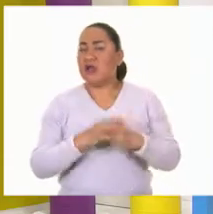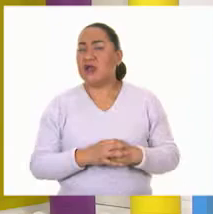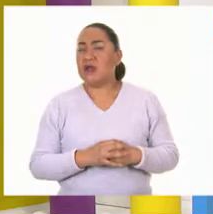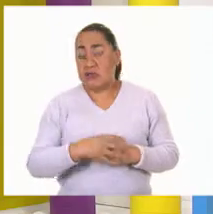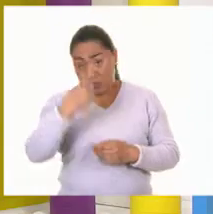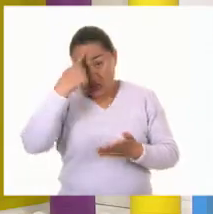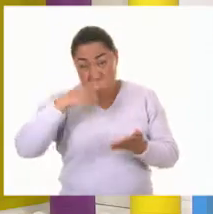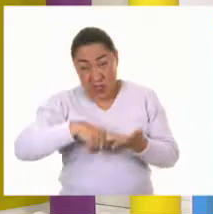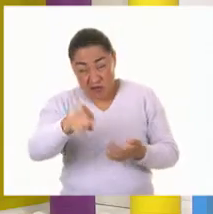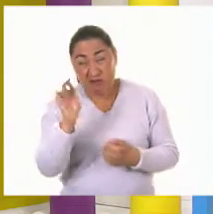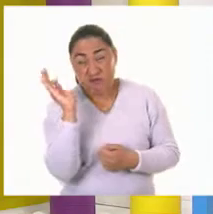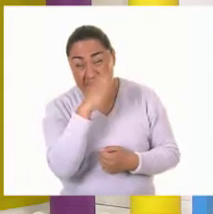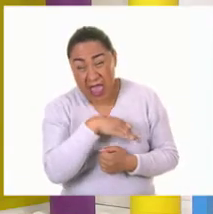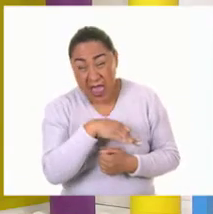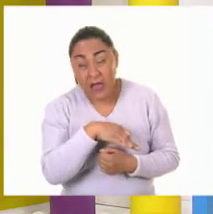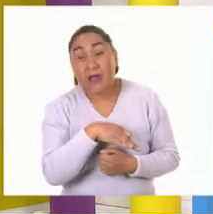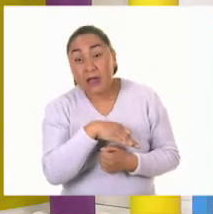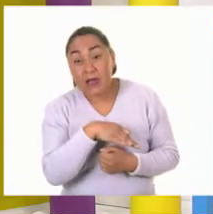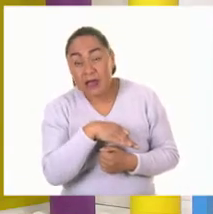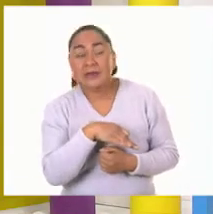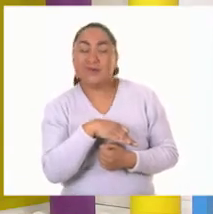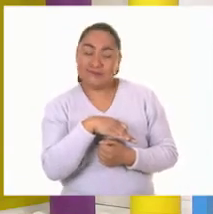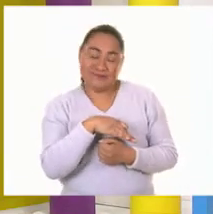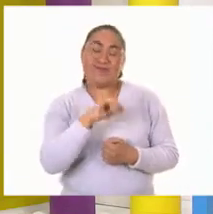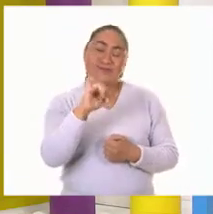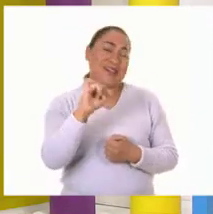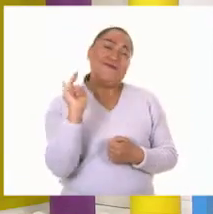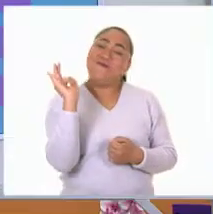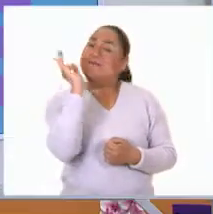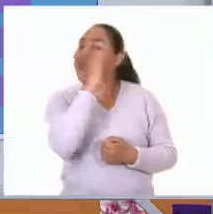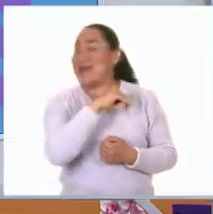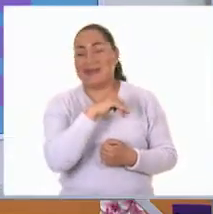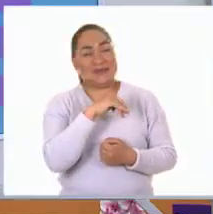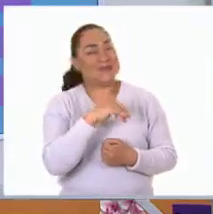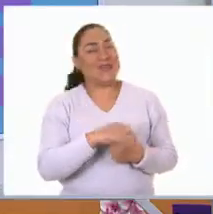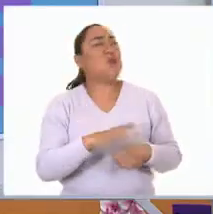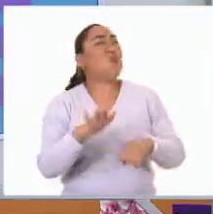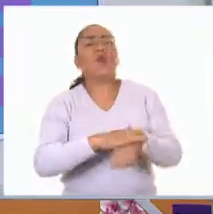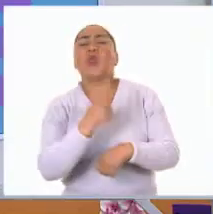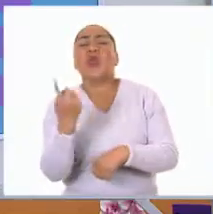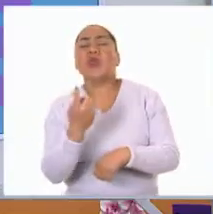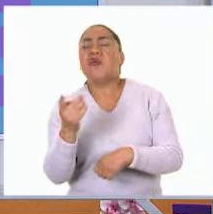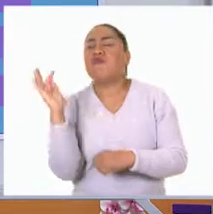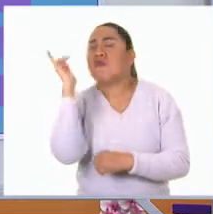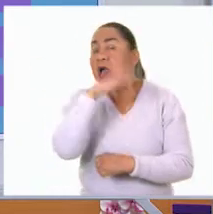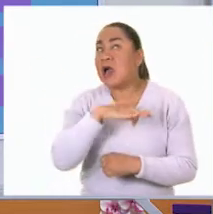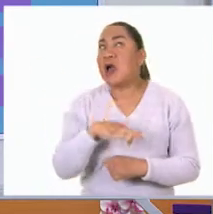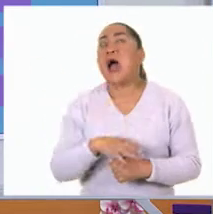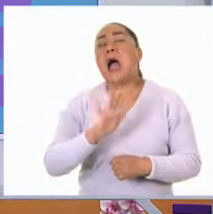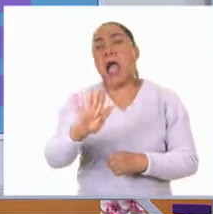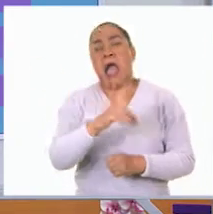muy bien entonces es falso Erick ¿por qué es falso? porque